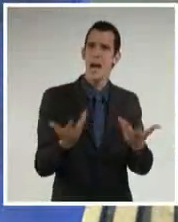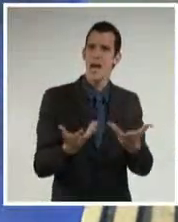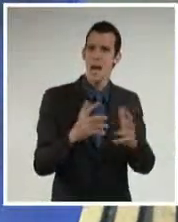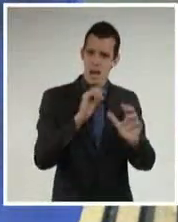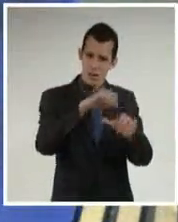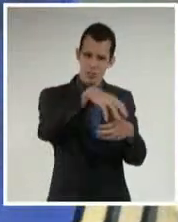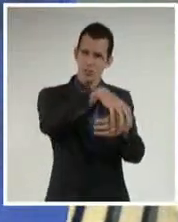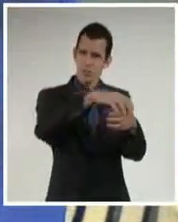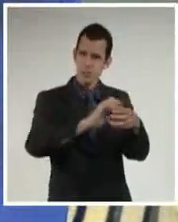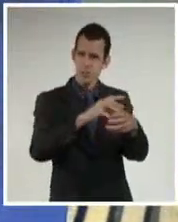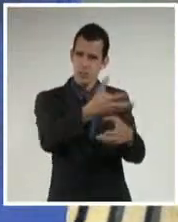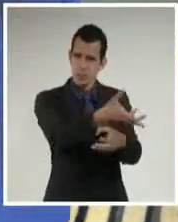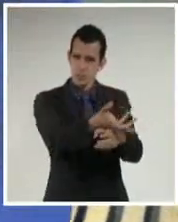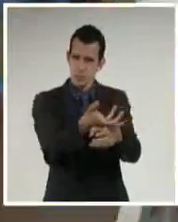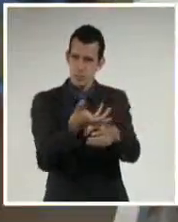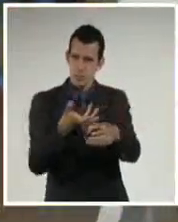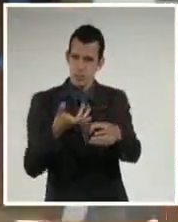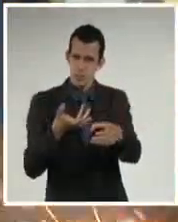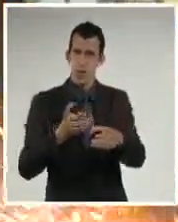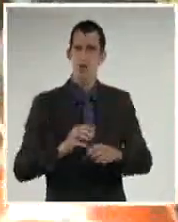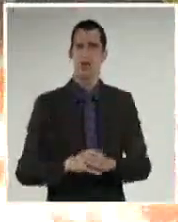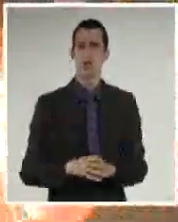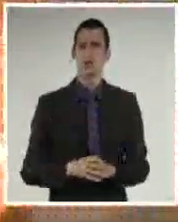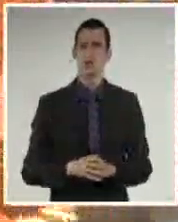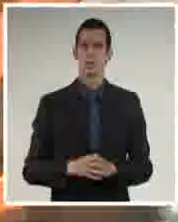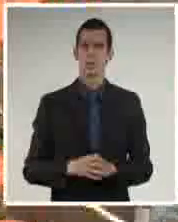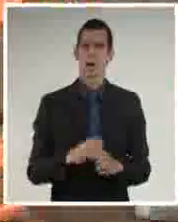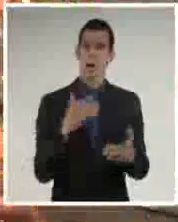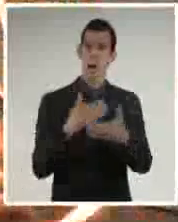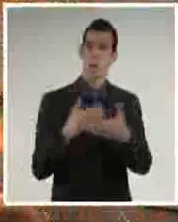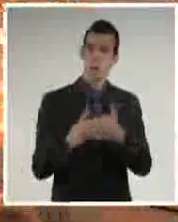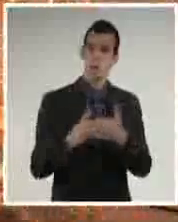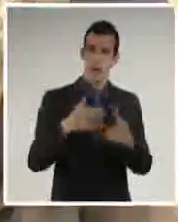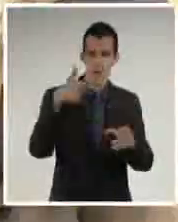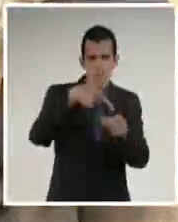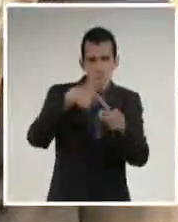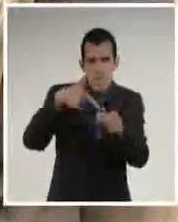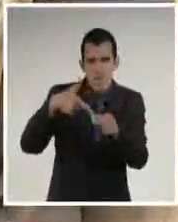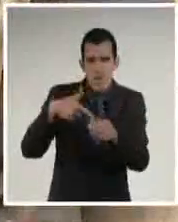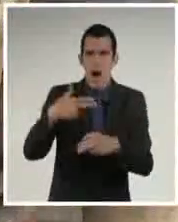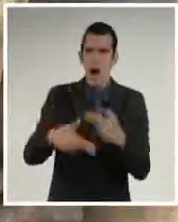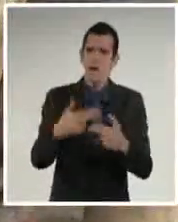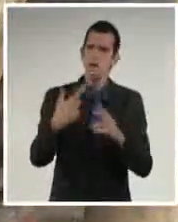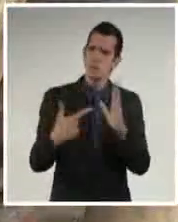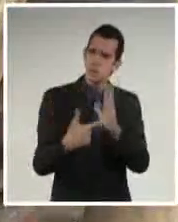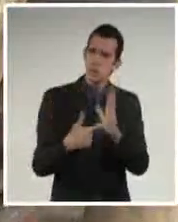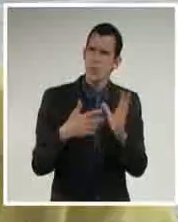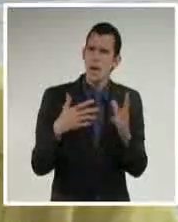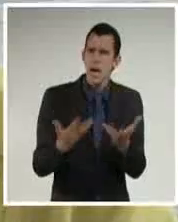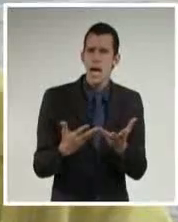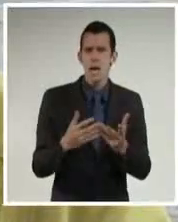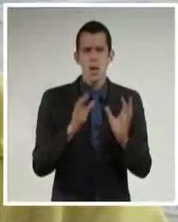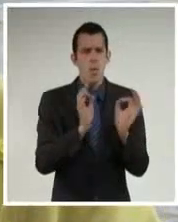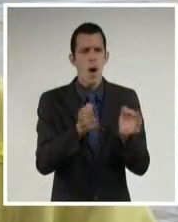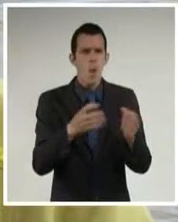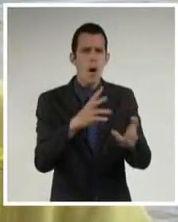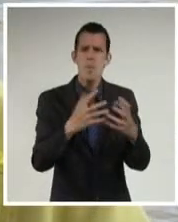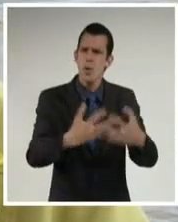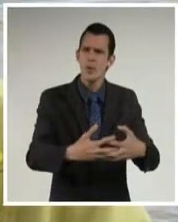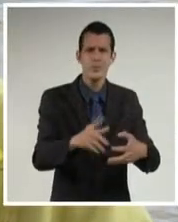la Ramón Peña ha logrado mantener su vitalidad a partir de diversificar sus renglones productivos. Fuimos buscando